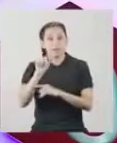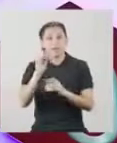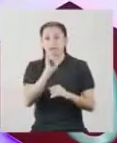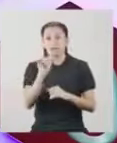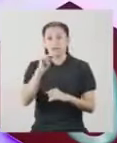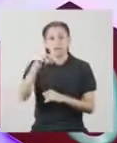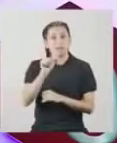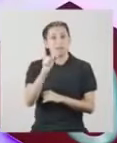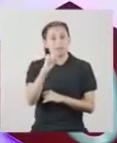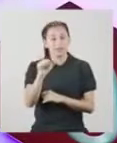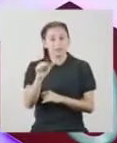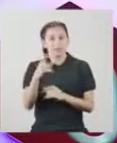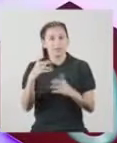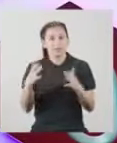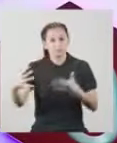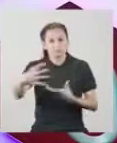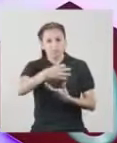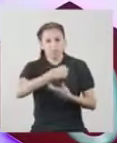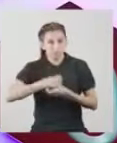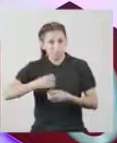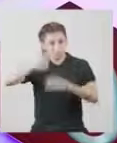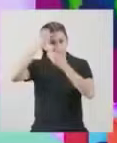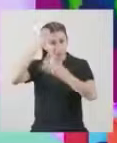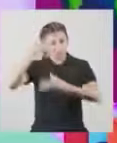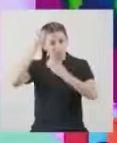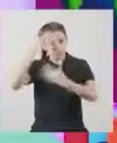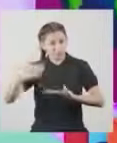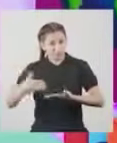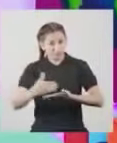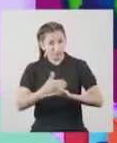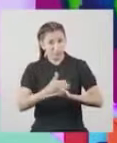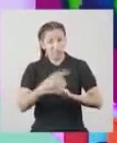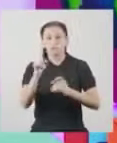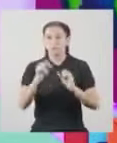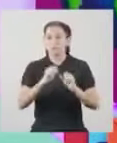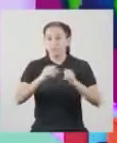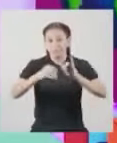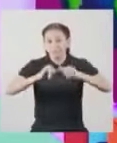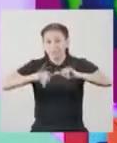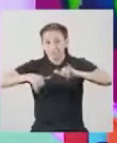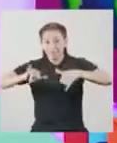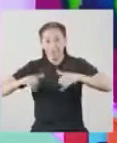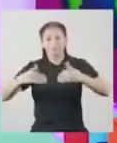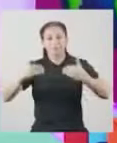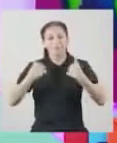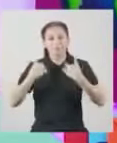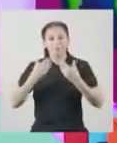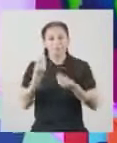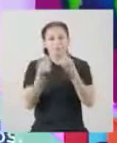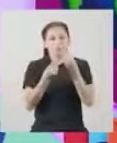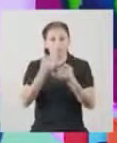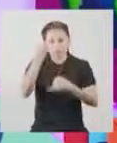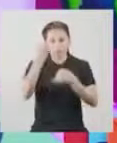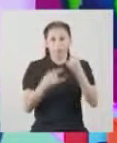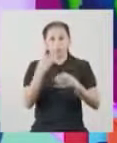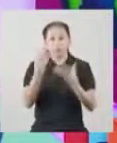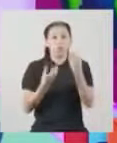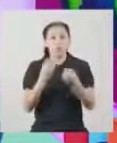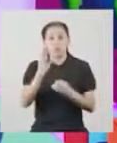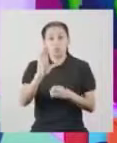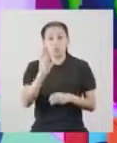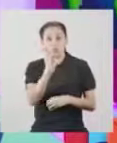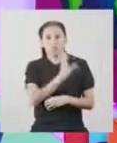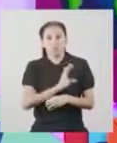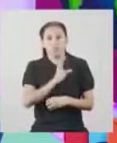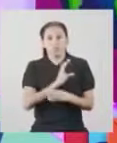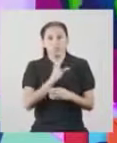¿Recopilar y gestionar información sobre las truchas quieres decir? Las medidas de dispersión ayudan a determinar Cómo es el